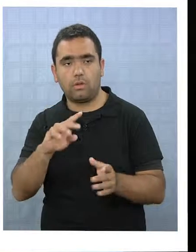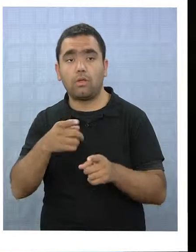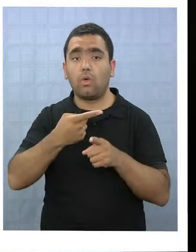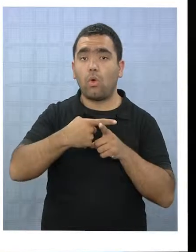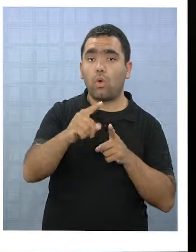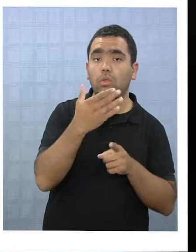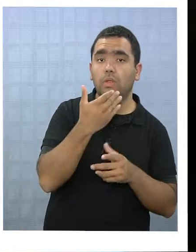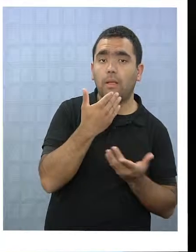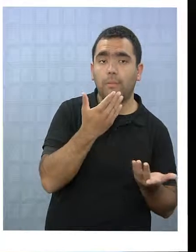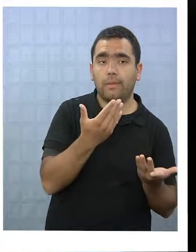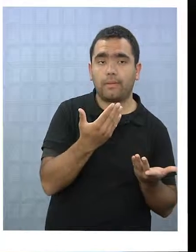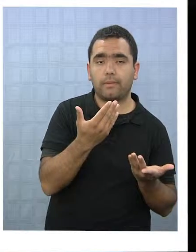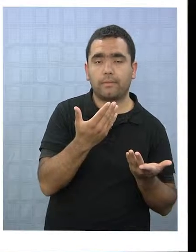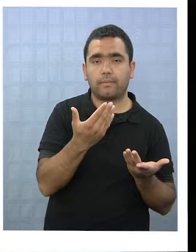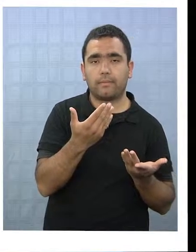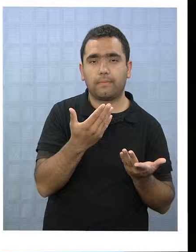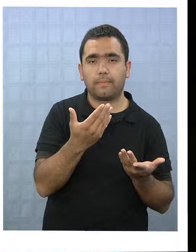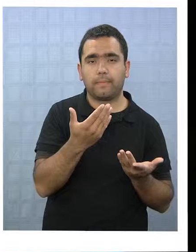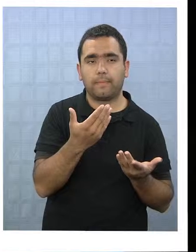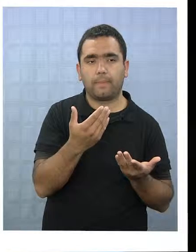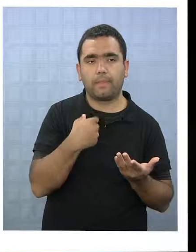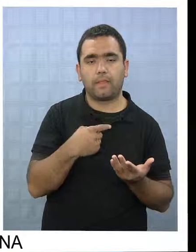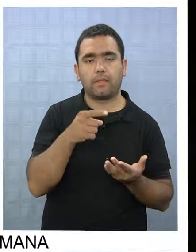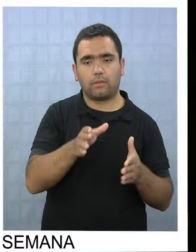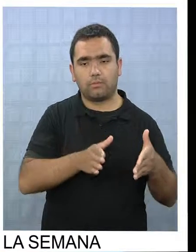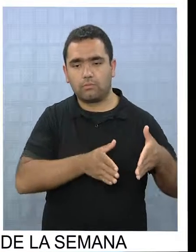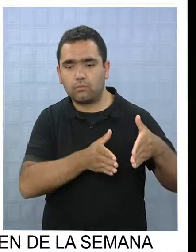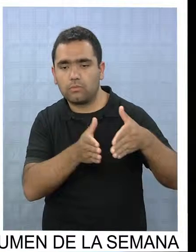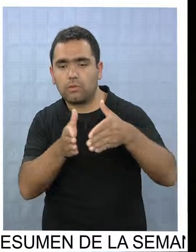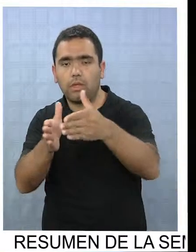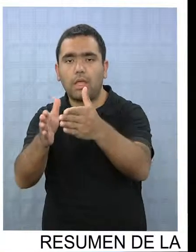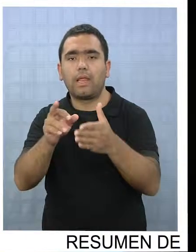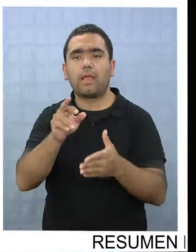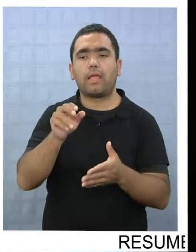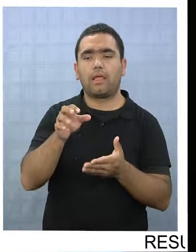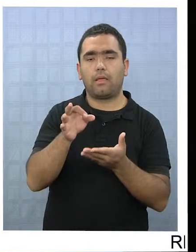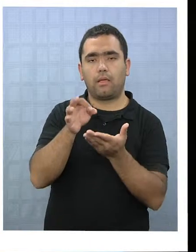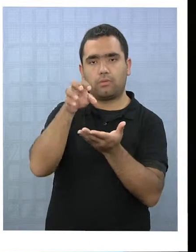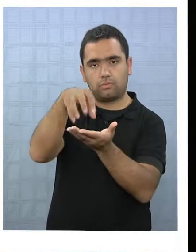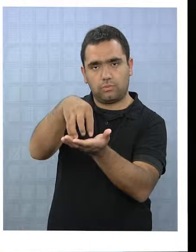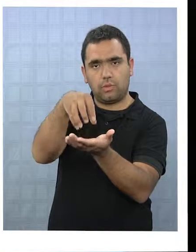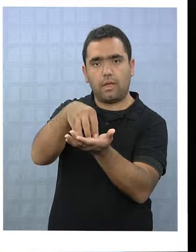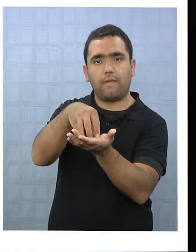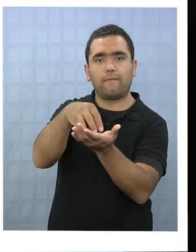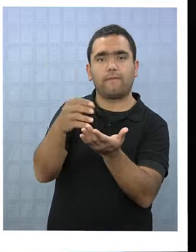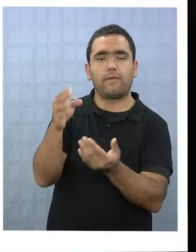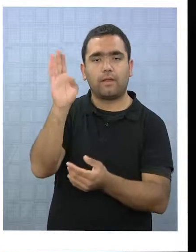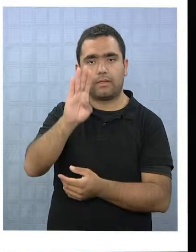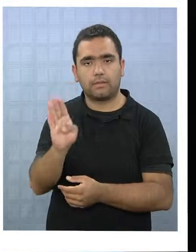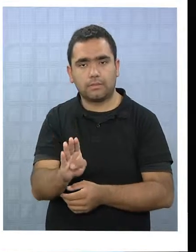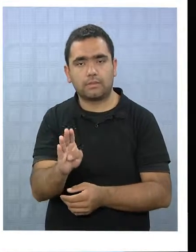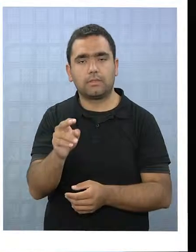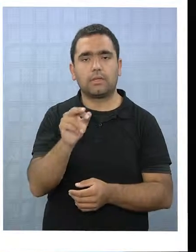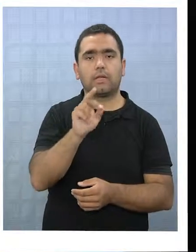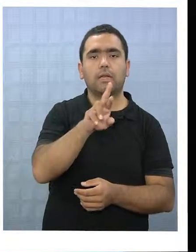a Río Grande do Sul pasando por Argentina. El otro pasábamos por Bolivia.